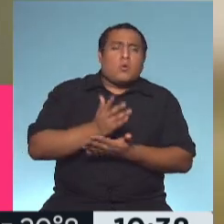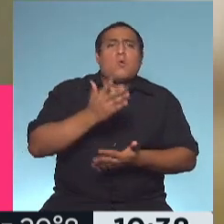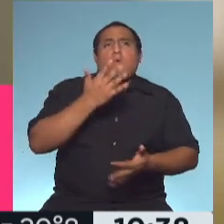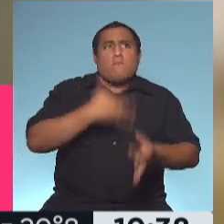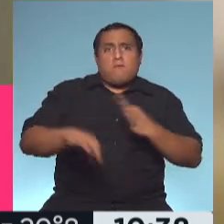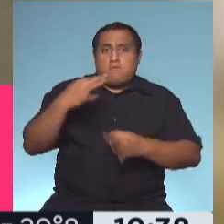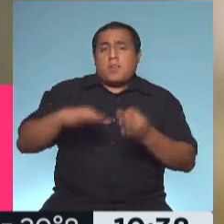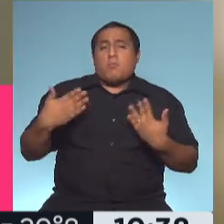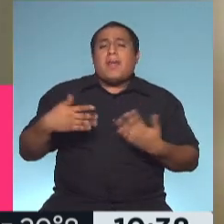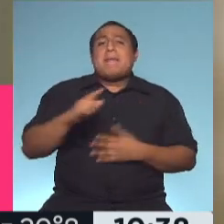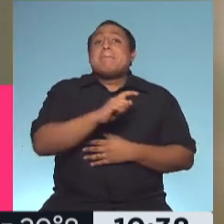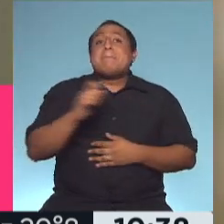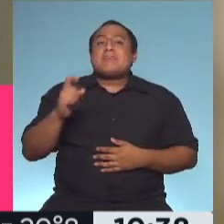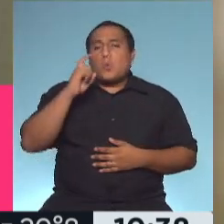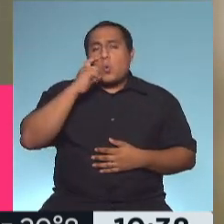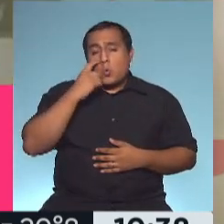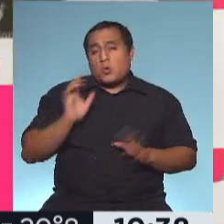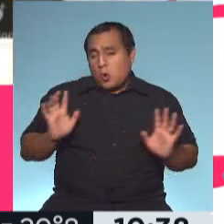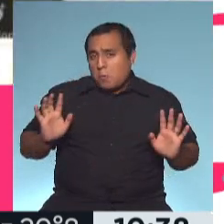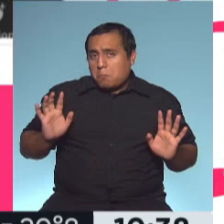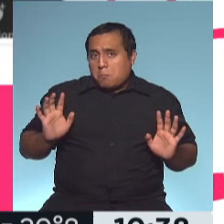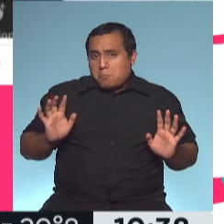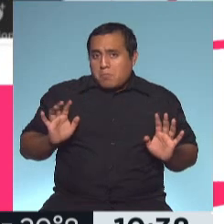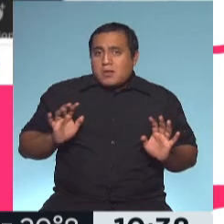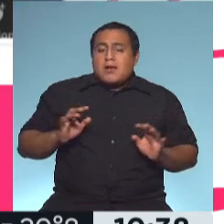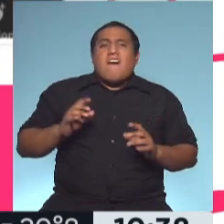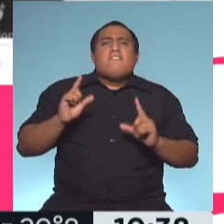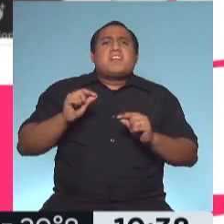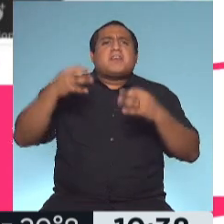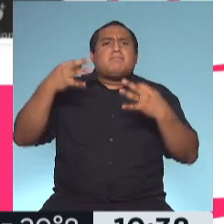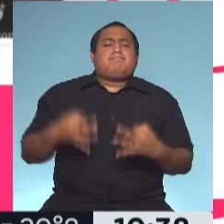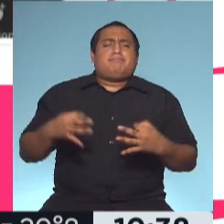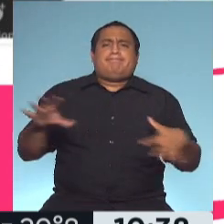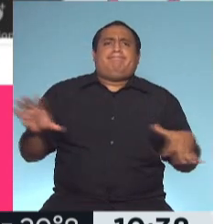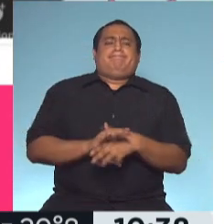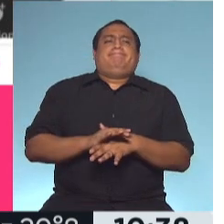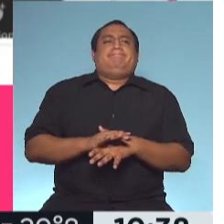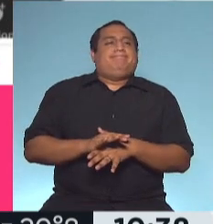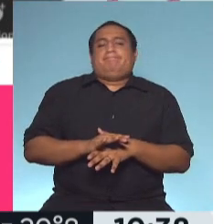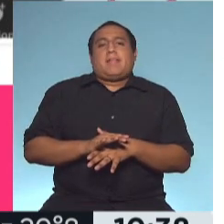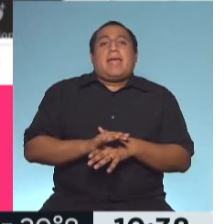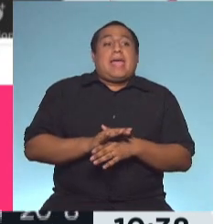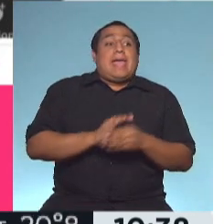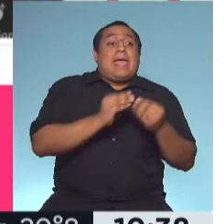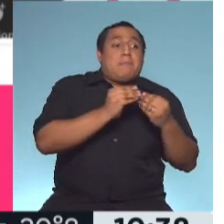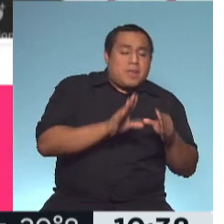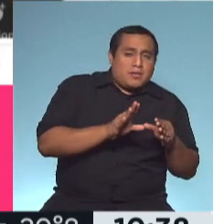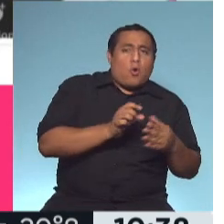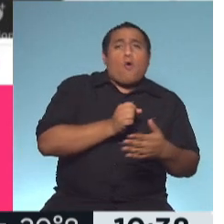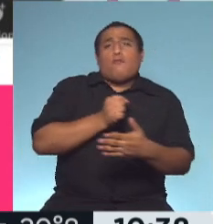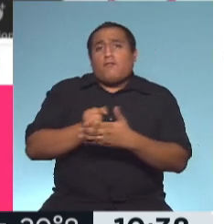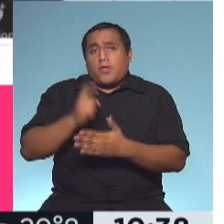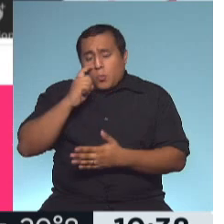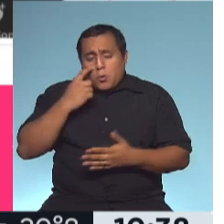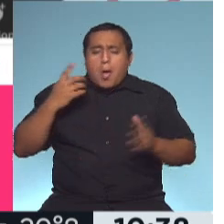durante el mes de junio. No se dieron precisiones exactamente, si es al principio o a finales de junio.